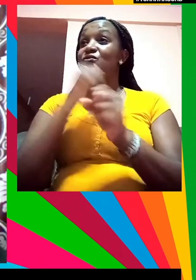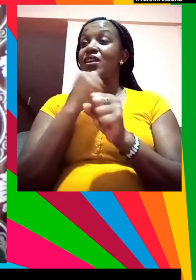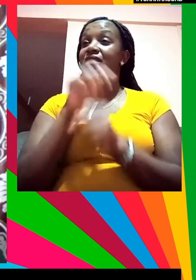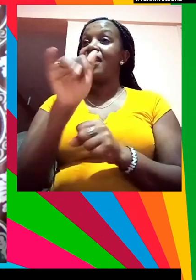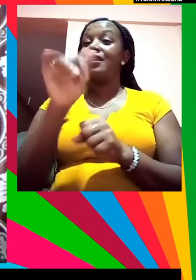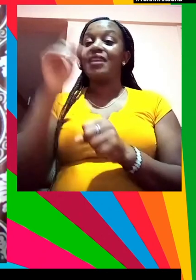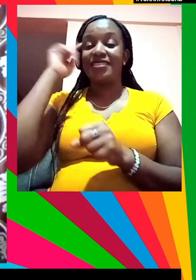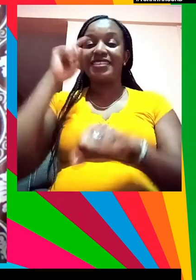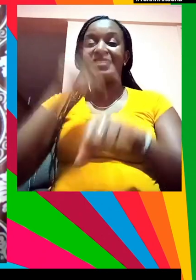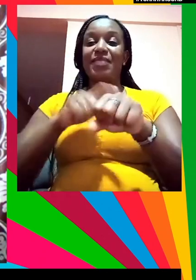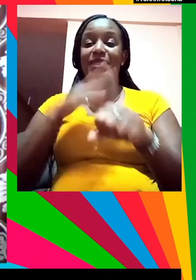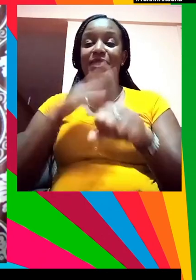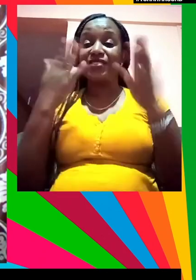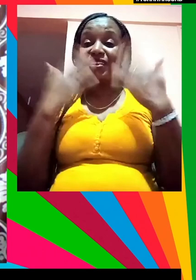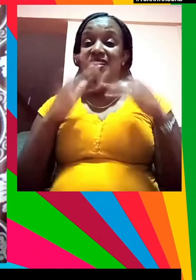gracias